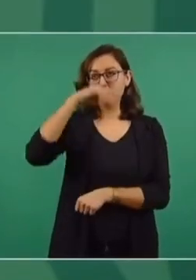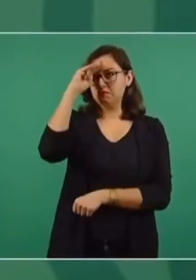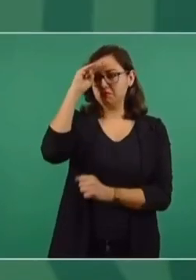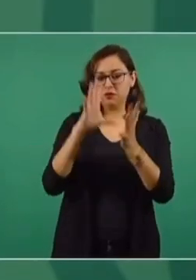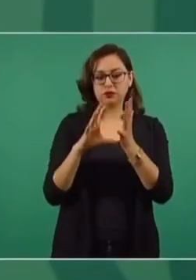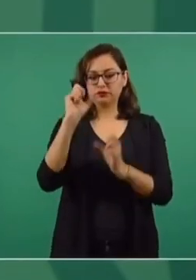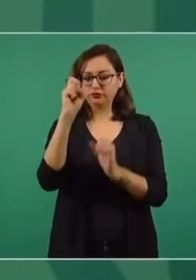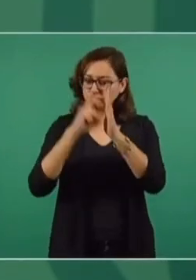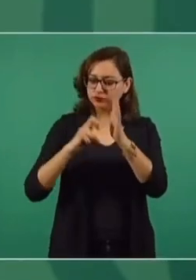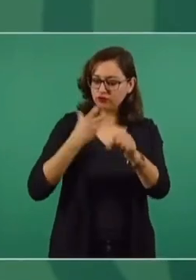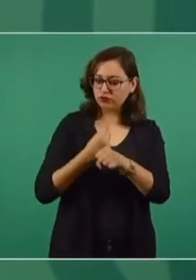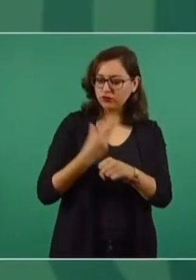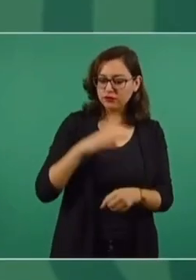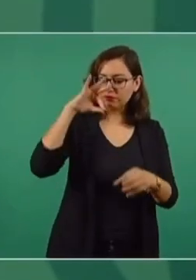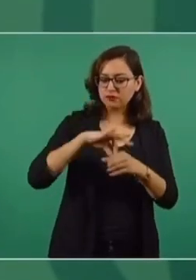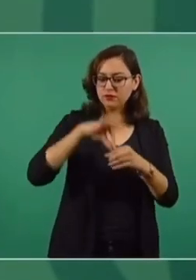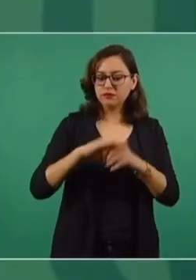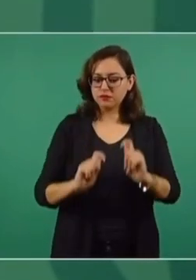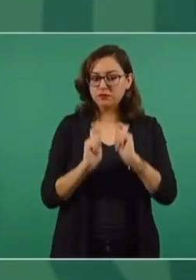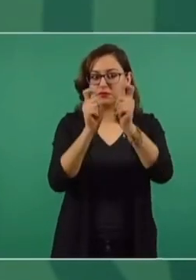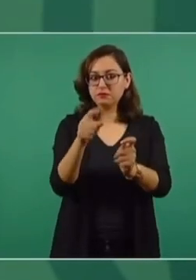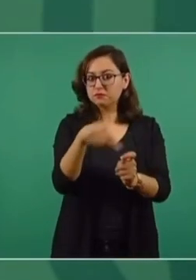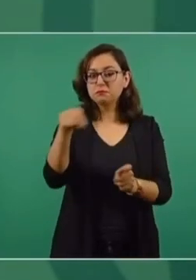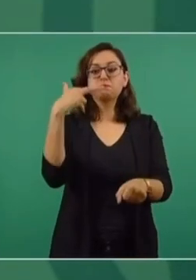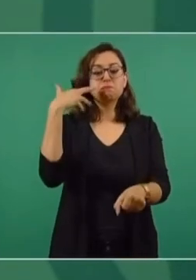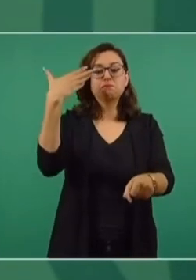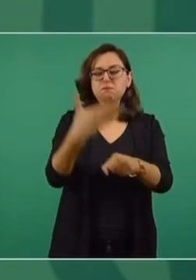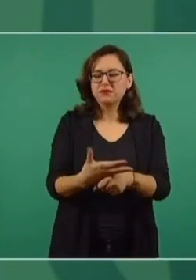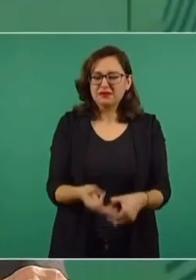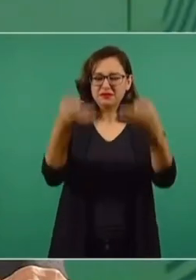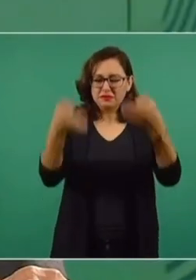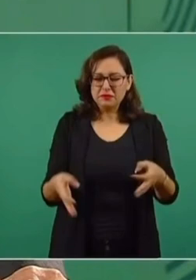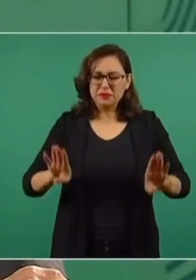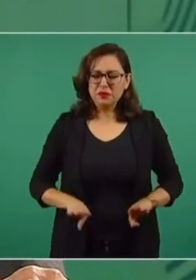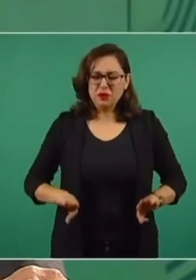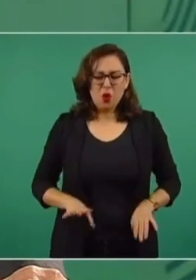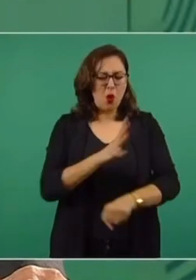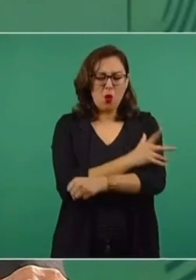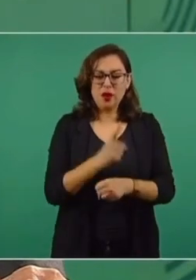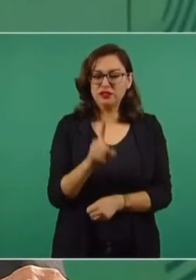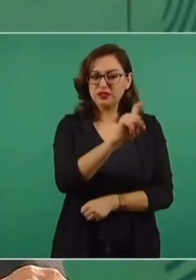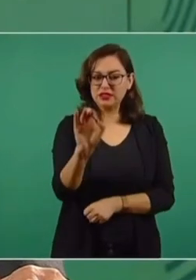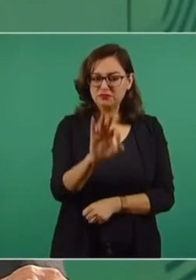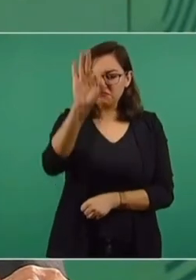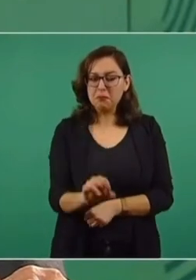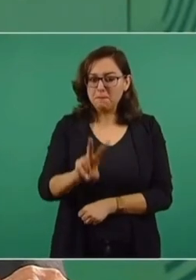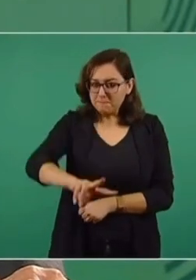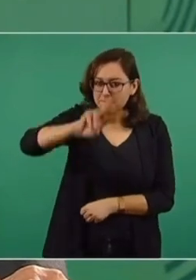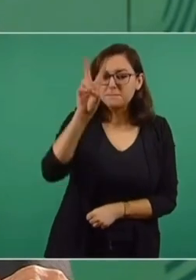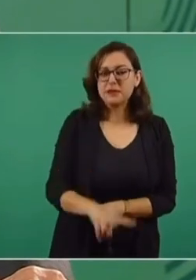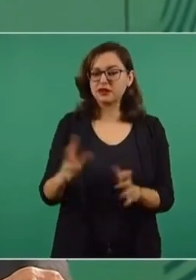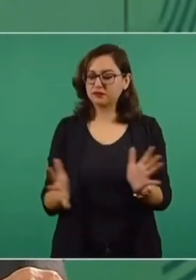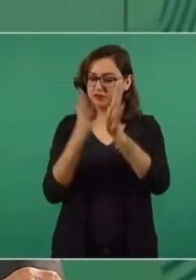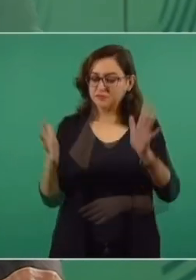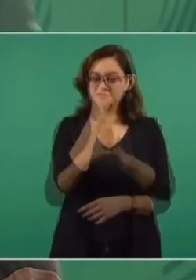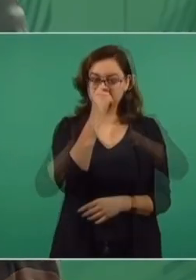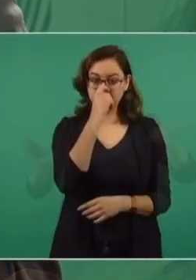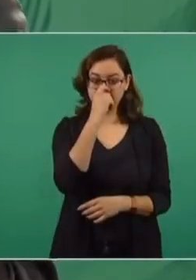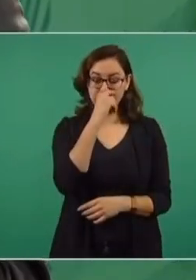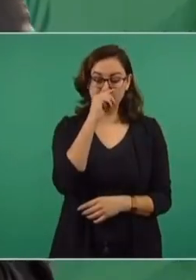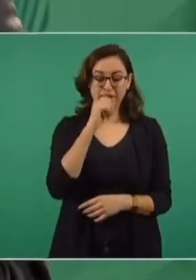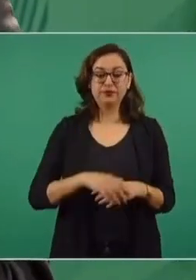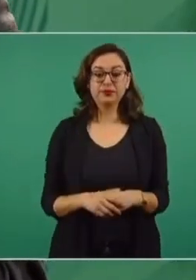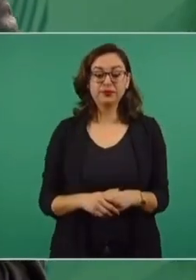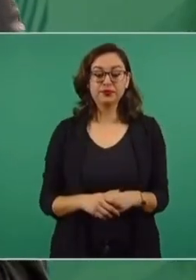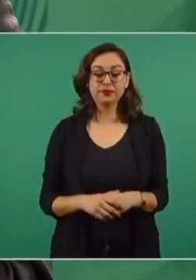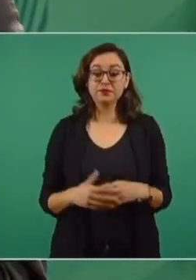los procesos electorales sean gente de inopetable honestidad. Rectos, auténticos demócratas. Se los dije a los empresarios. Sega quien